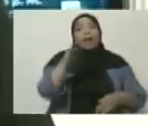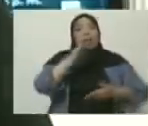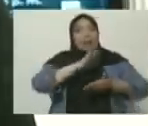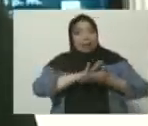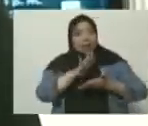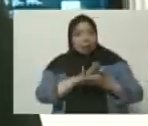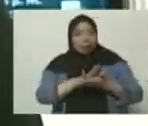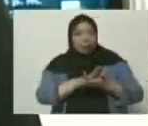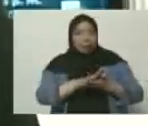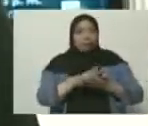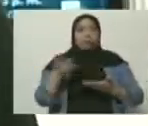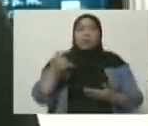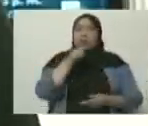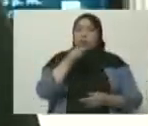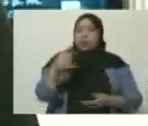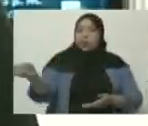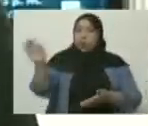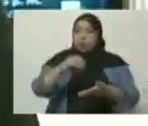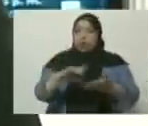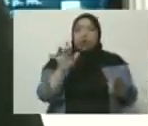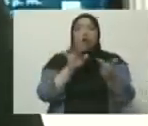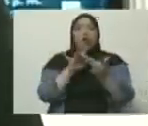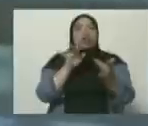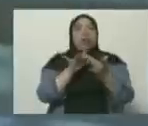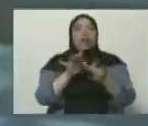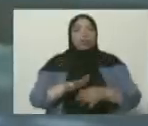Es la información y con ella retornamos al contacto.